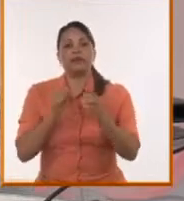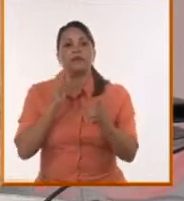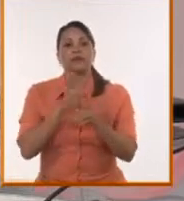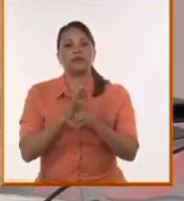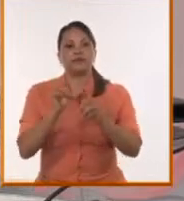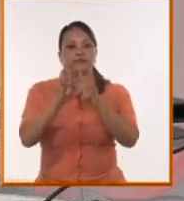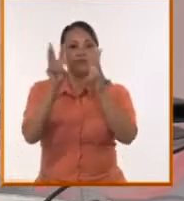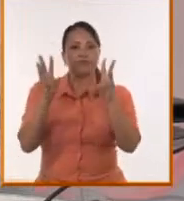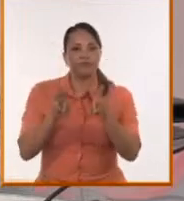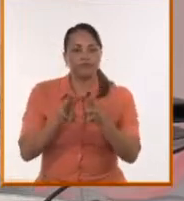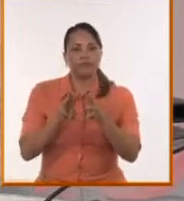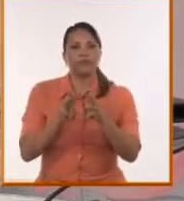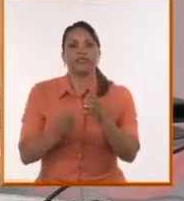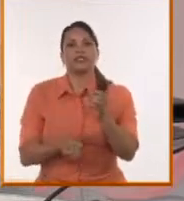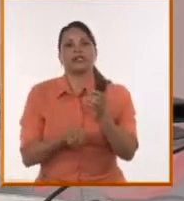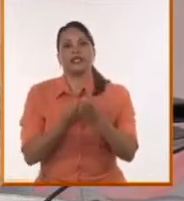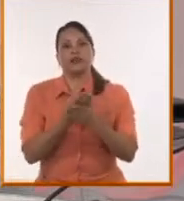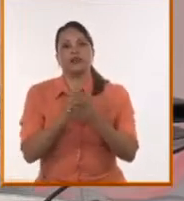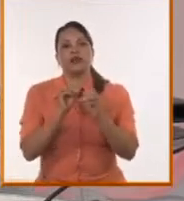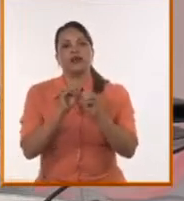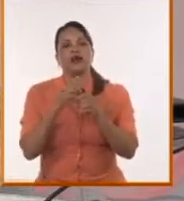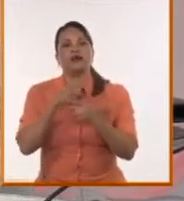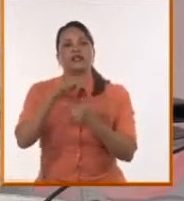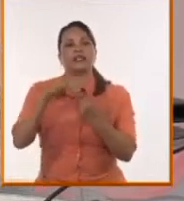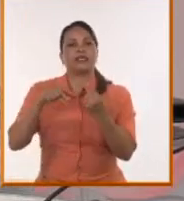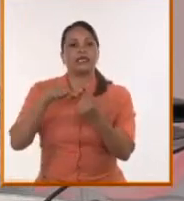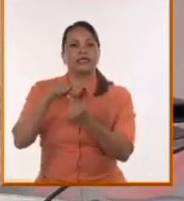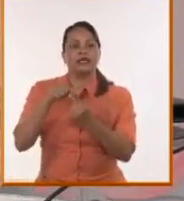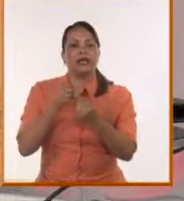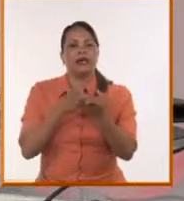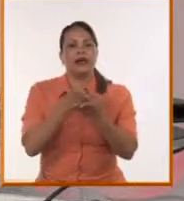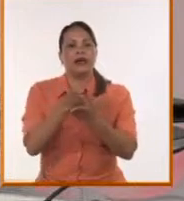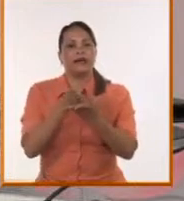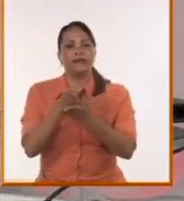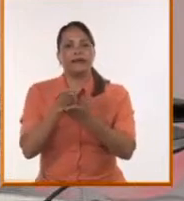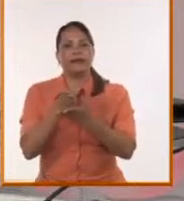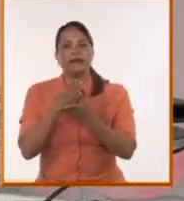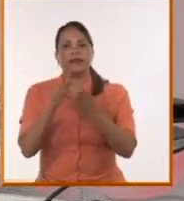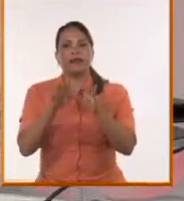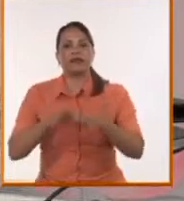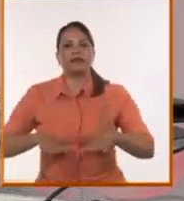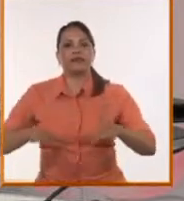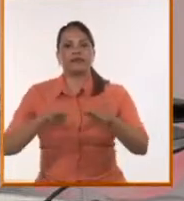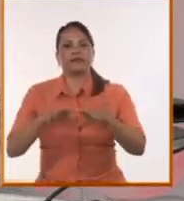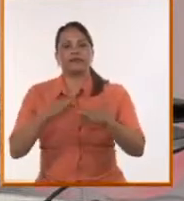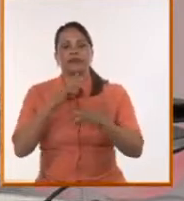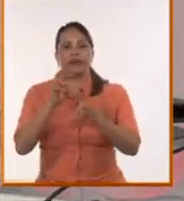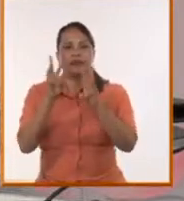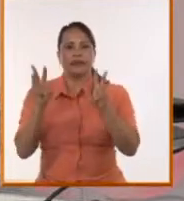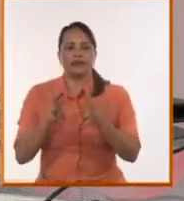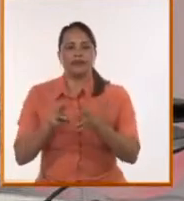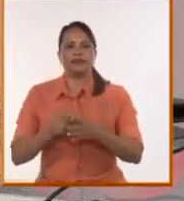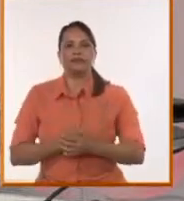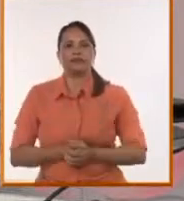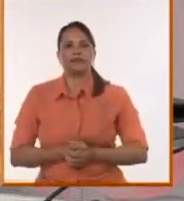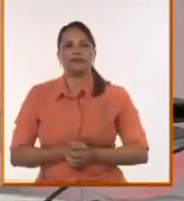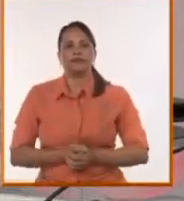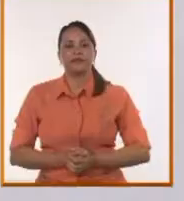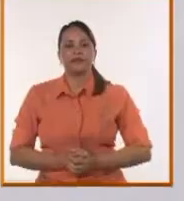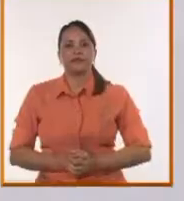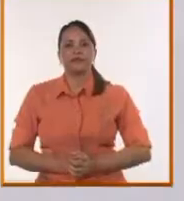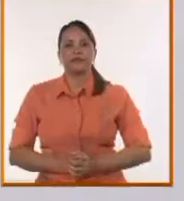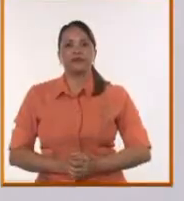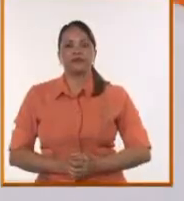redes y ya está circulando a través del espacio público digital. Es nuestra noticia del día.